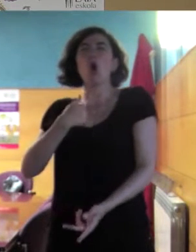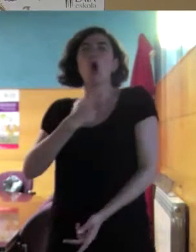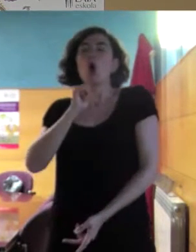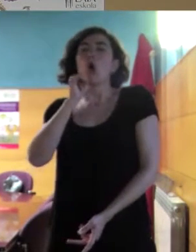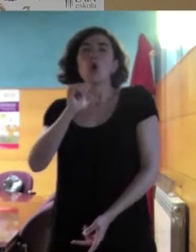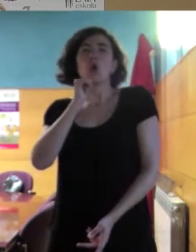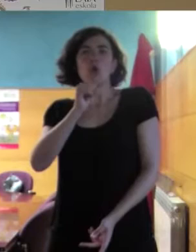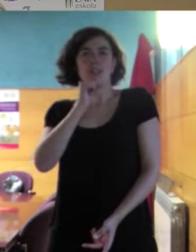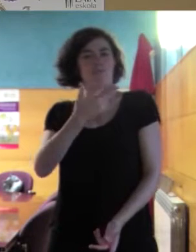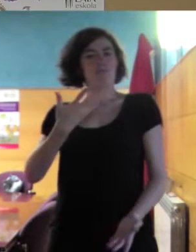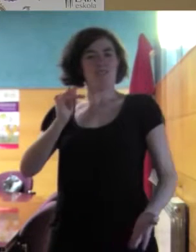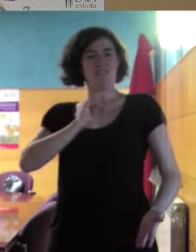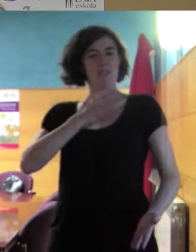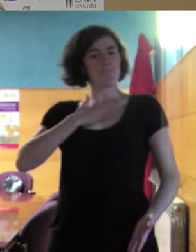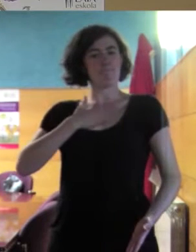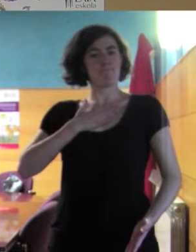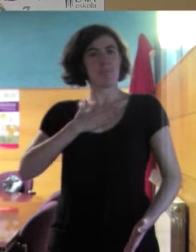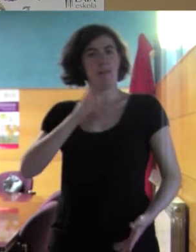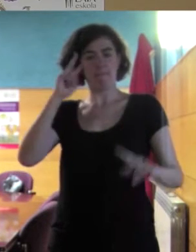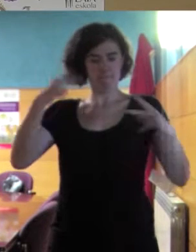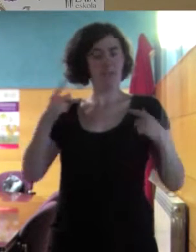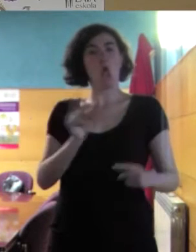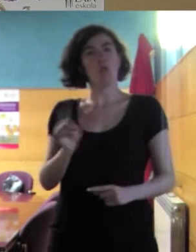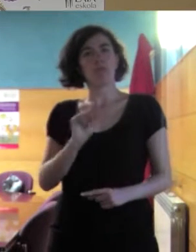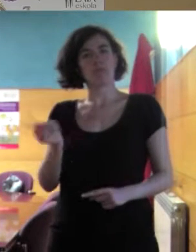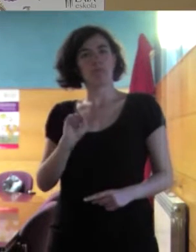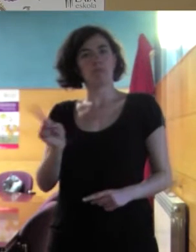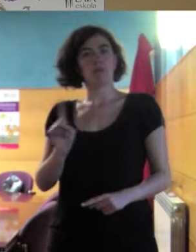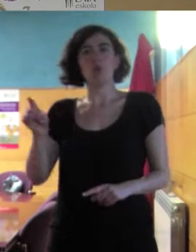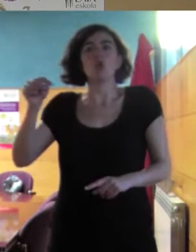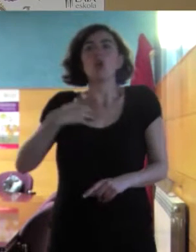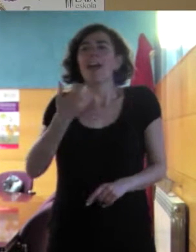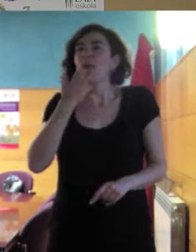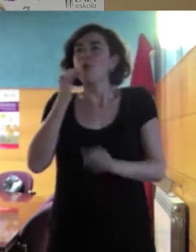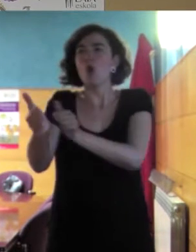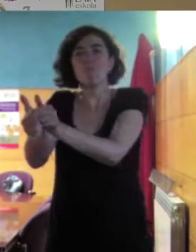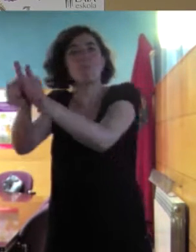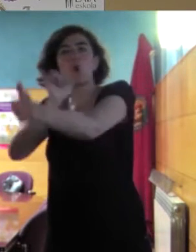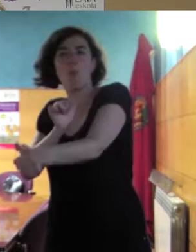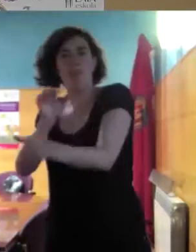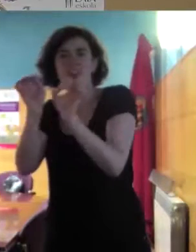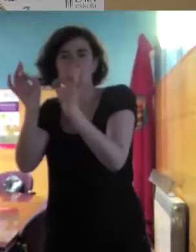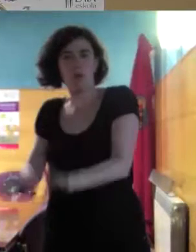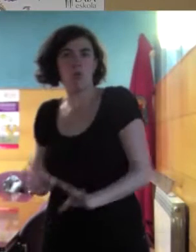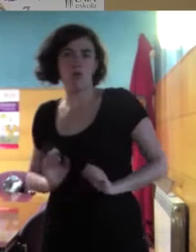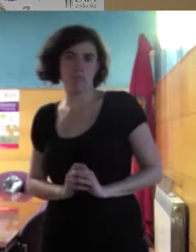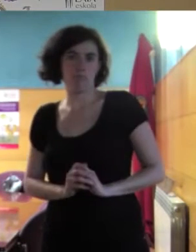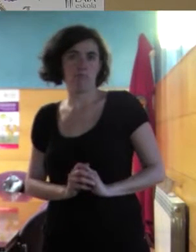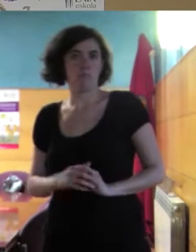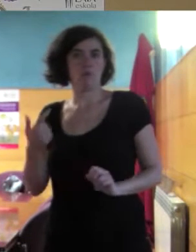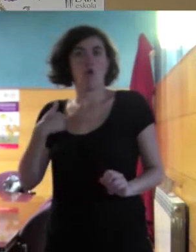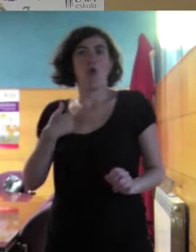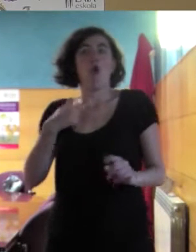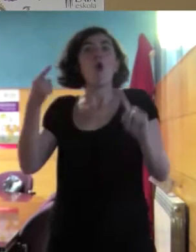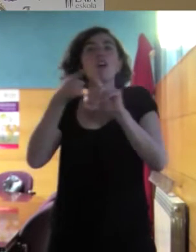que no se me note nada, voy a hacer lo que hacen en ese país, y a ver si consigo que con el tiempo parecer una persona de